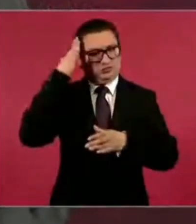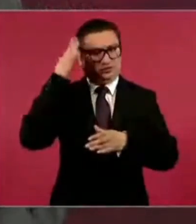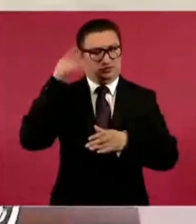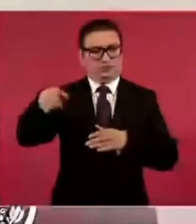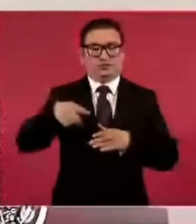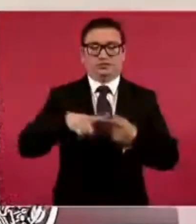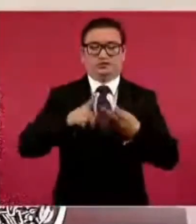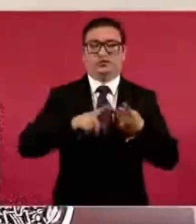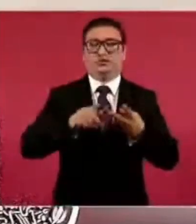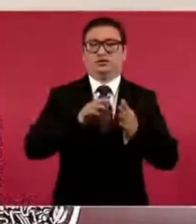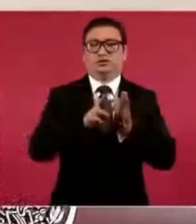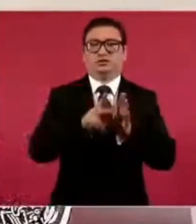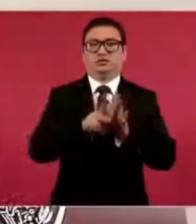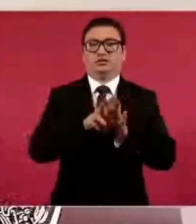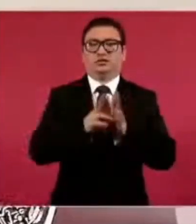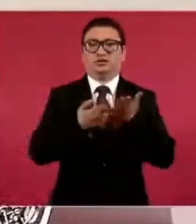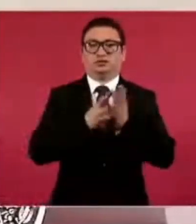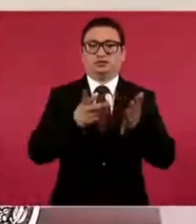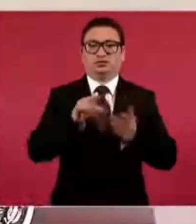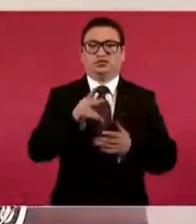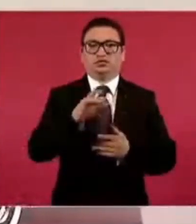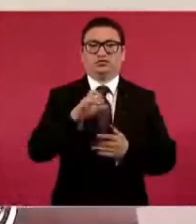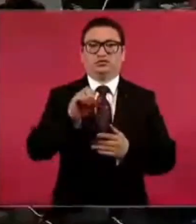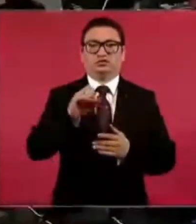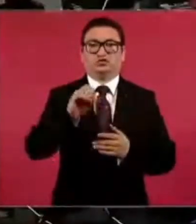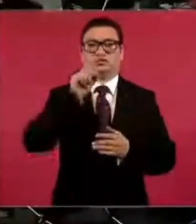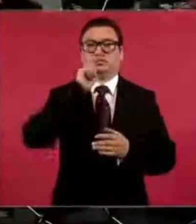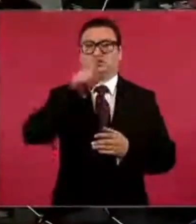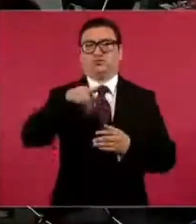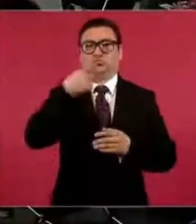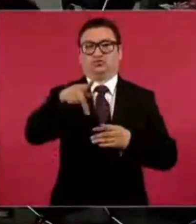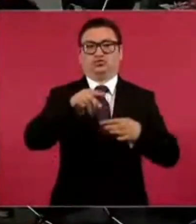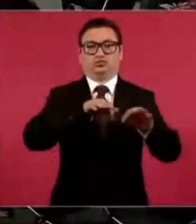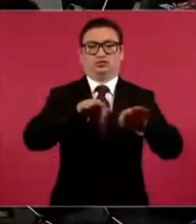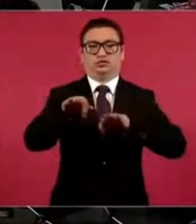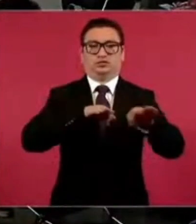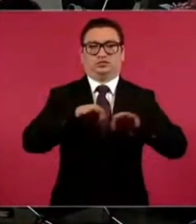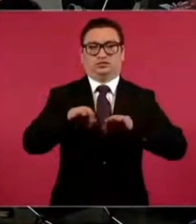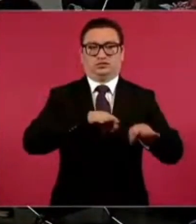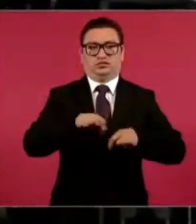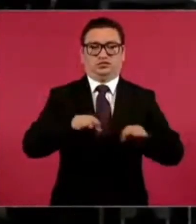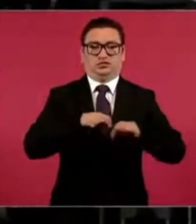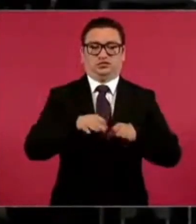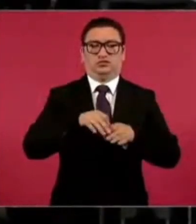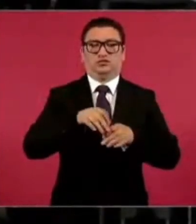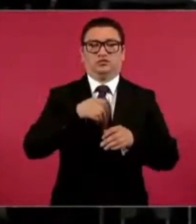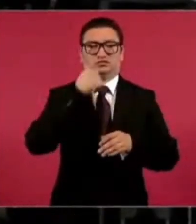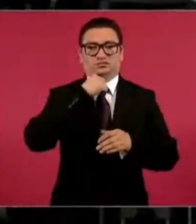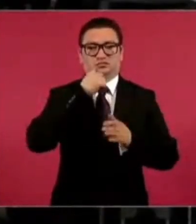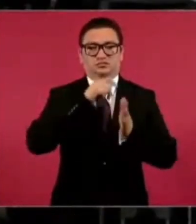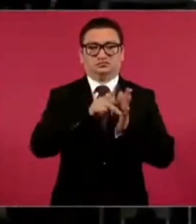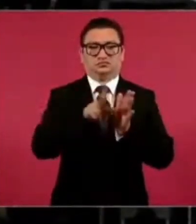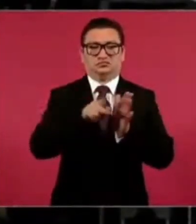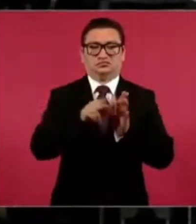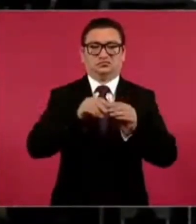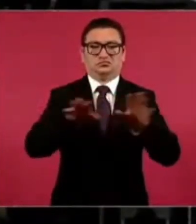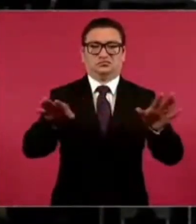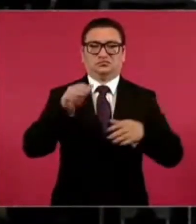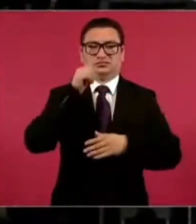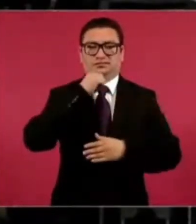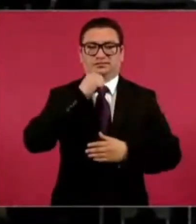en la que tú trabajas y muchos otros medios que